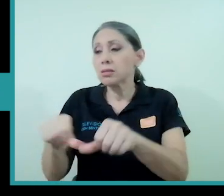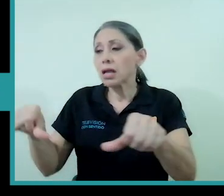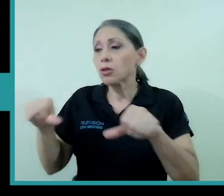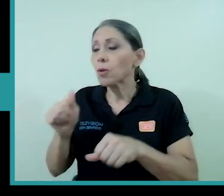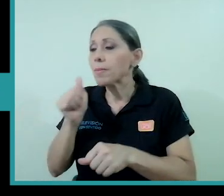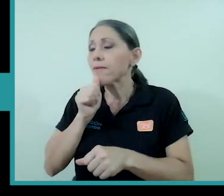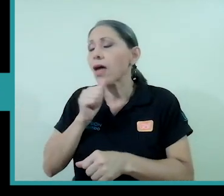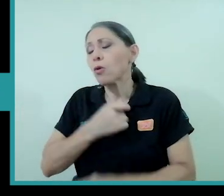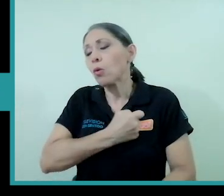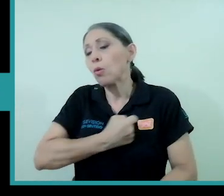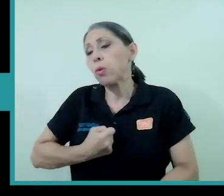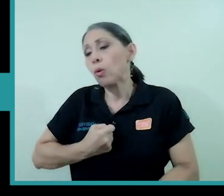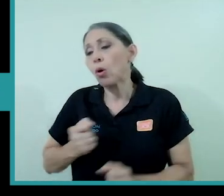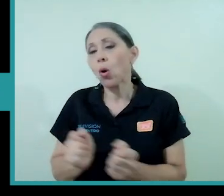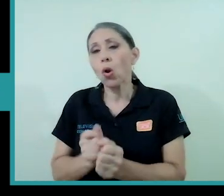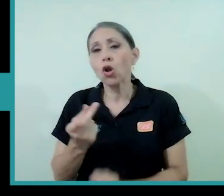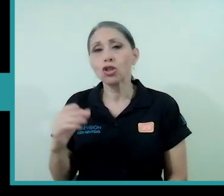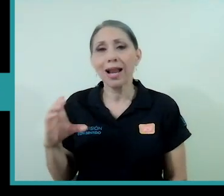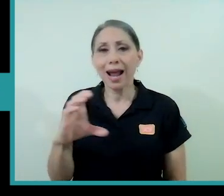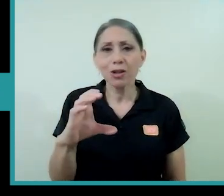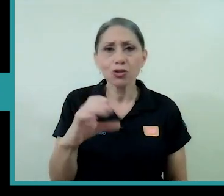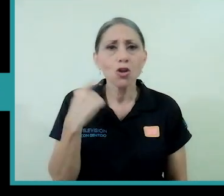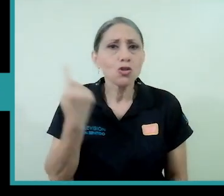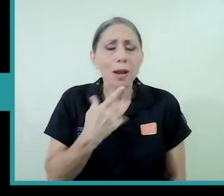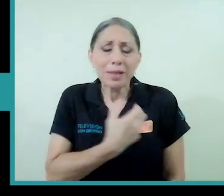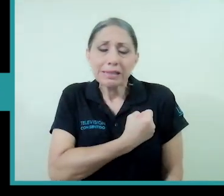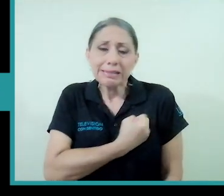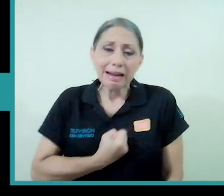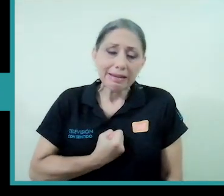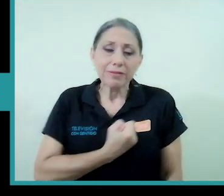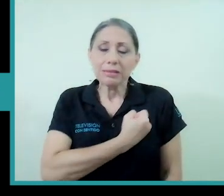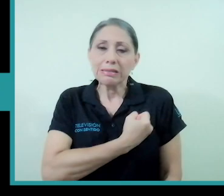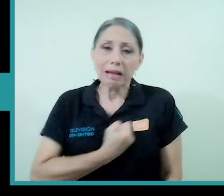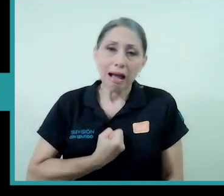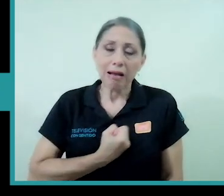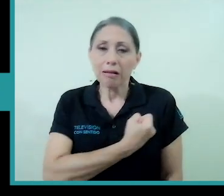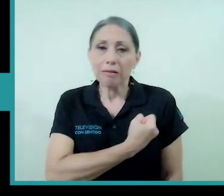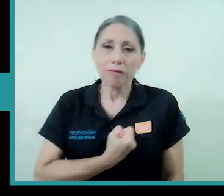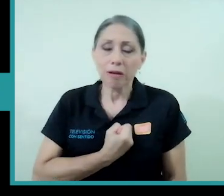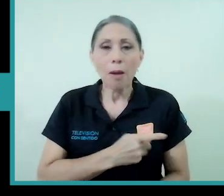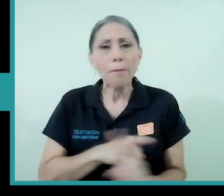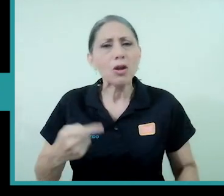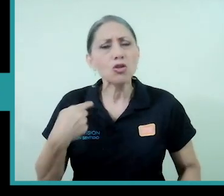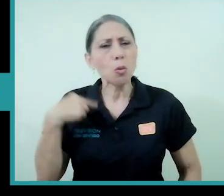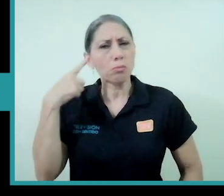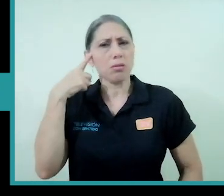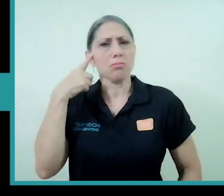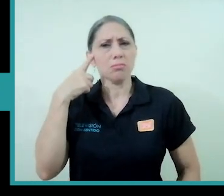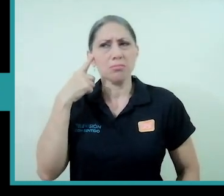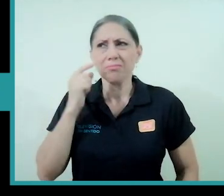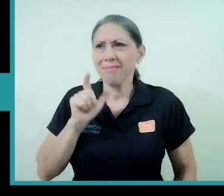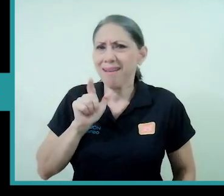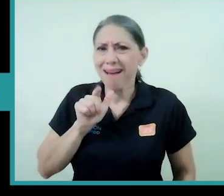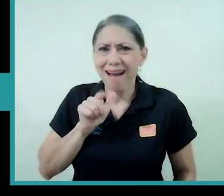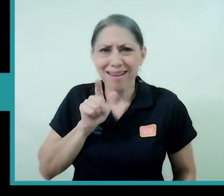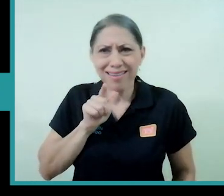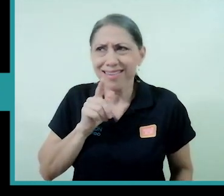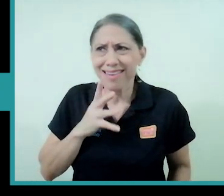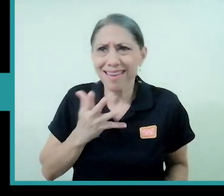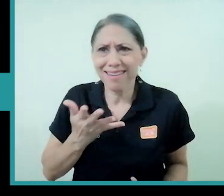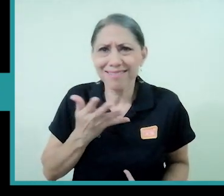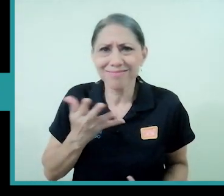el sacrificio o sea es una lógica de sacrificio pero yo lo que me pregunto es a quién nos le estamos